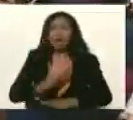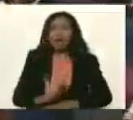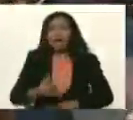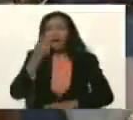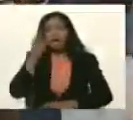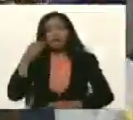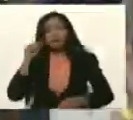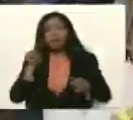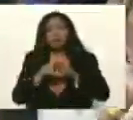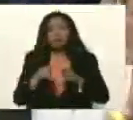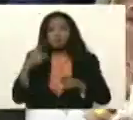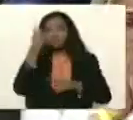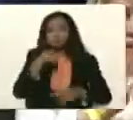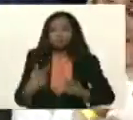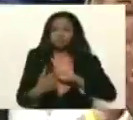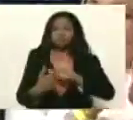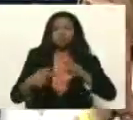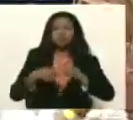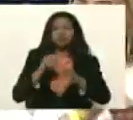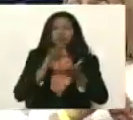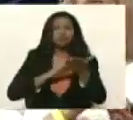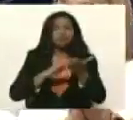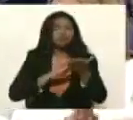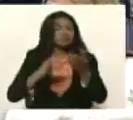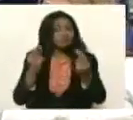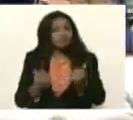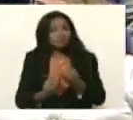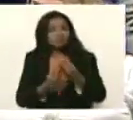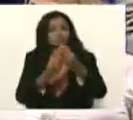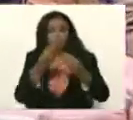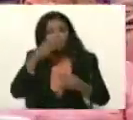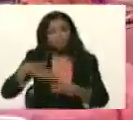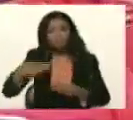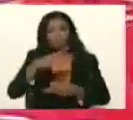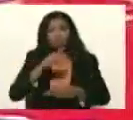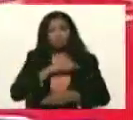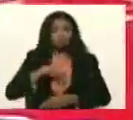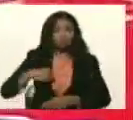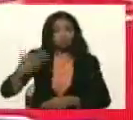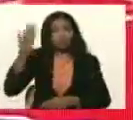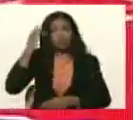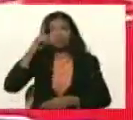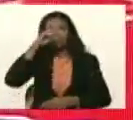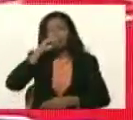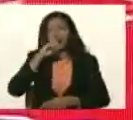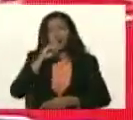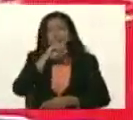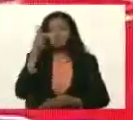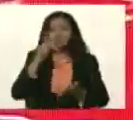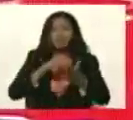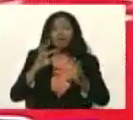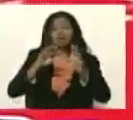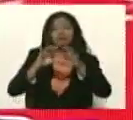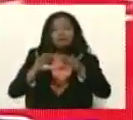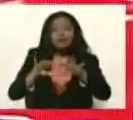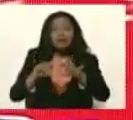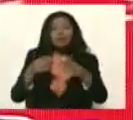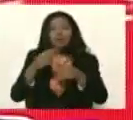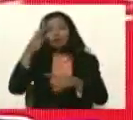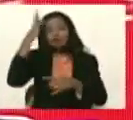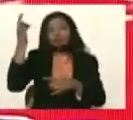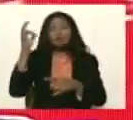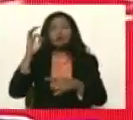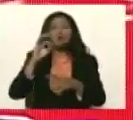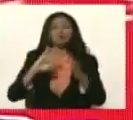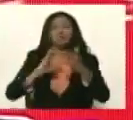alcaldesas dando la cara y solucionando junto al pueblo podríamos decir que este año y aquí está el secretario del Consejo Federal